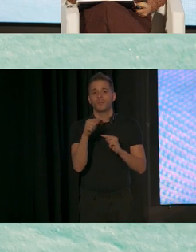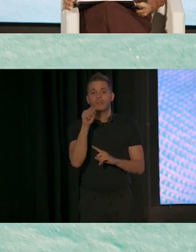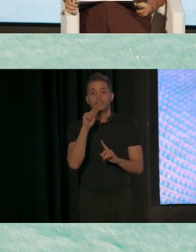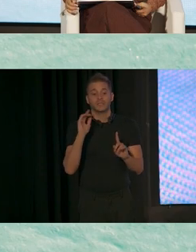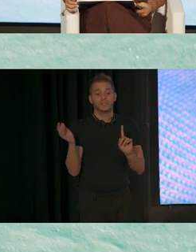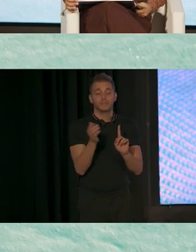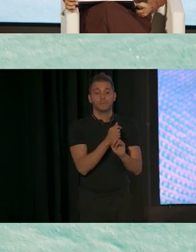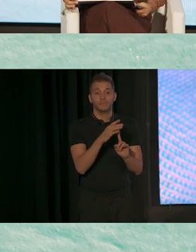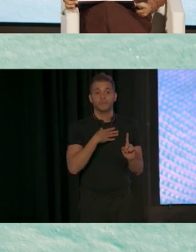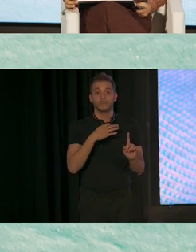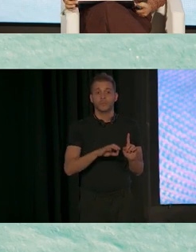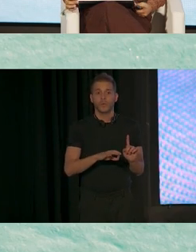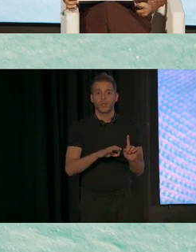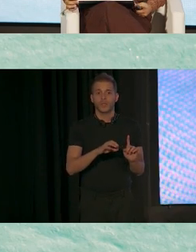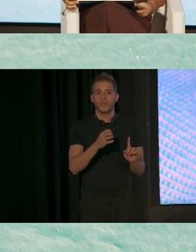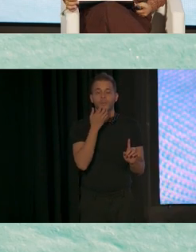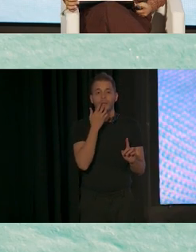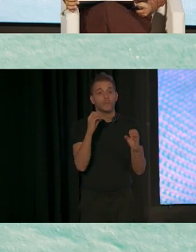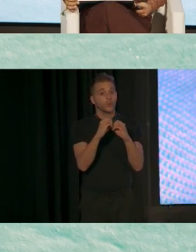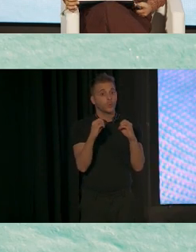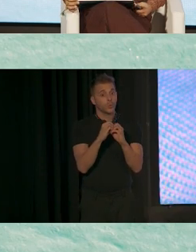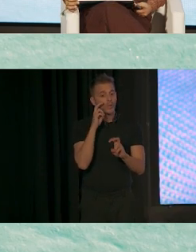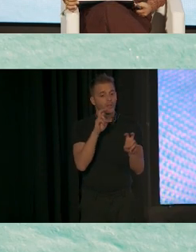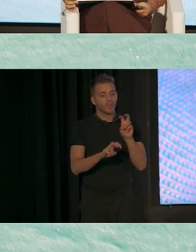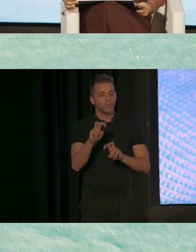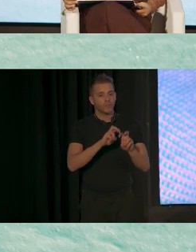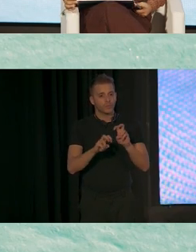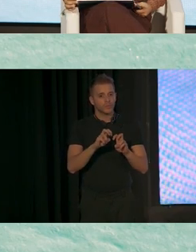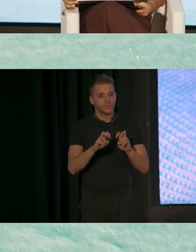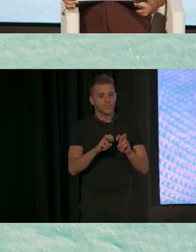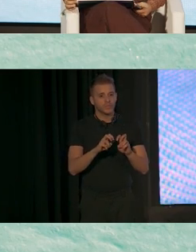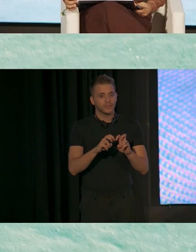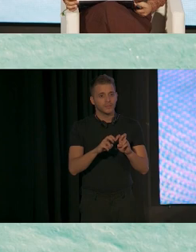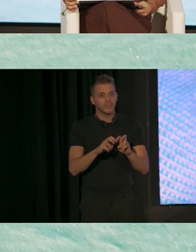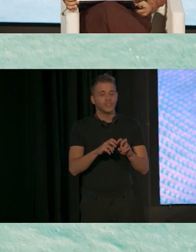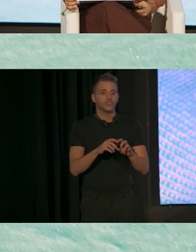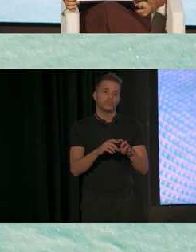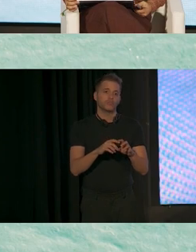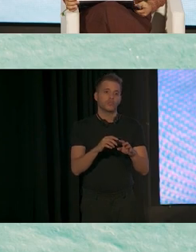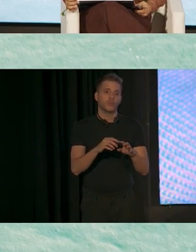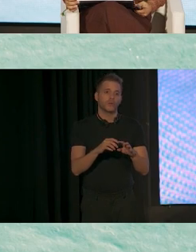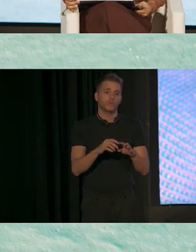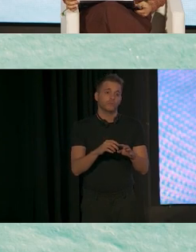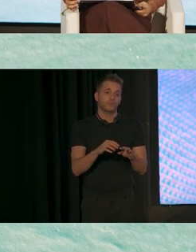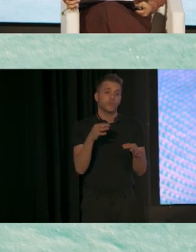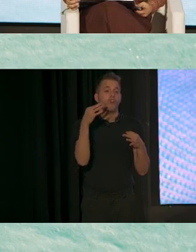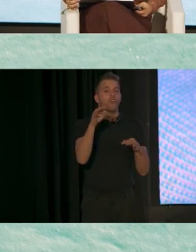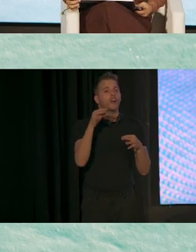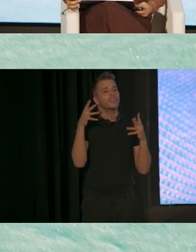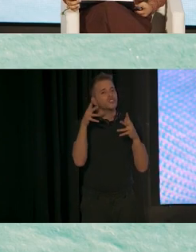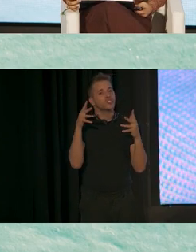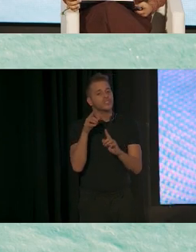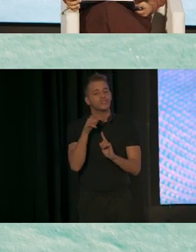buscar en Google, son hojas de consejos sobre cómo navegar el sistema